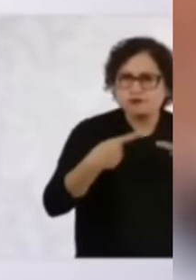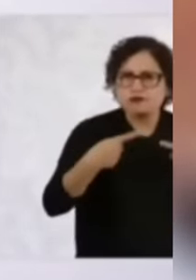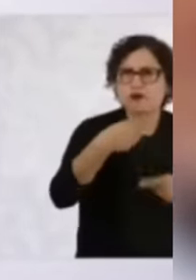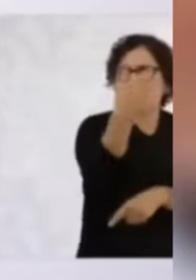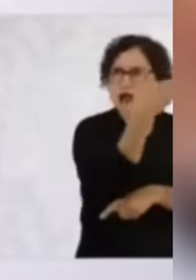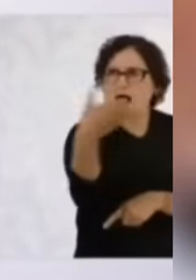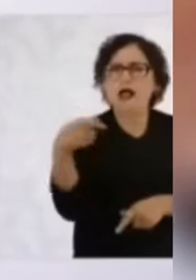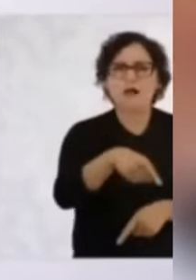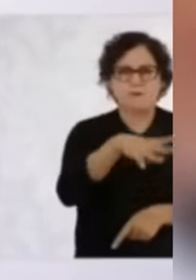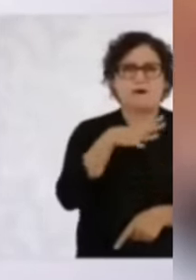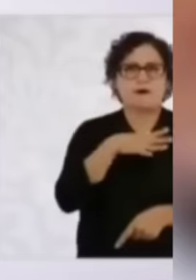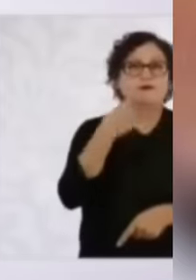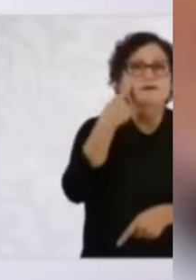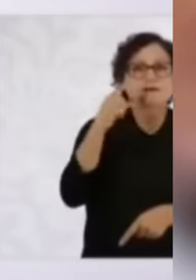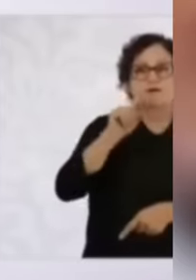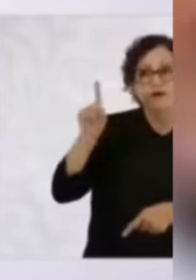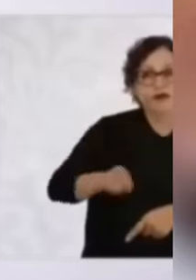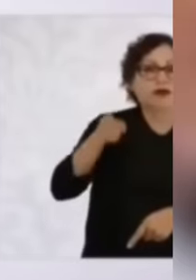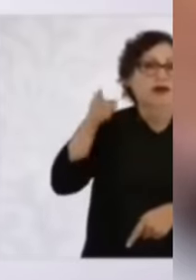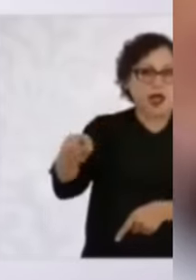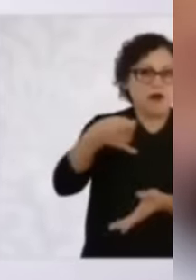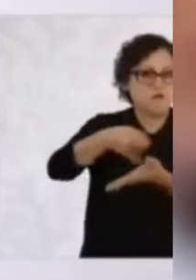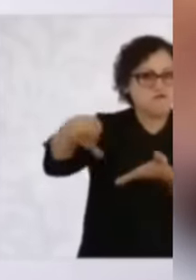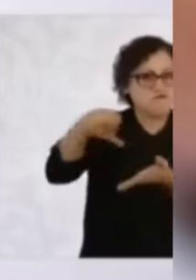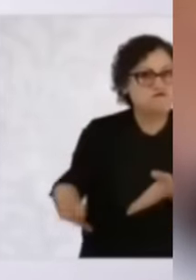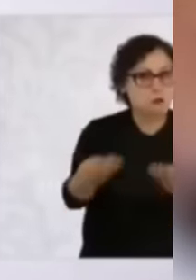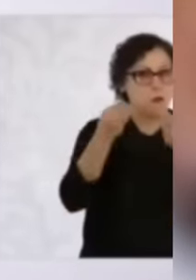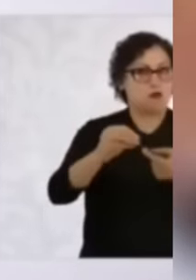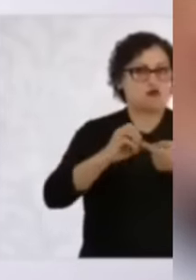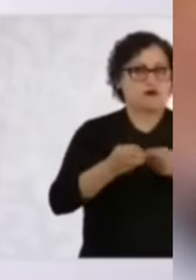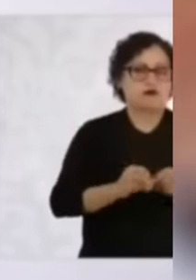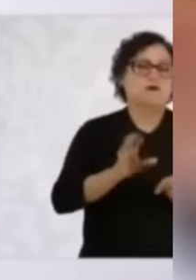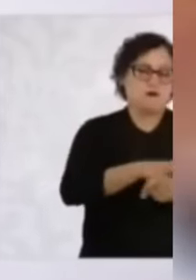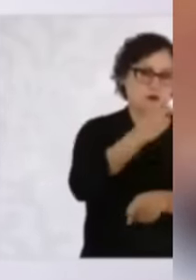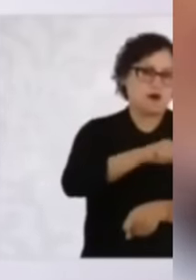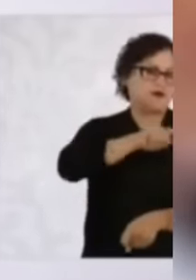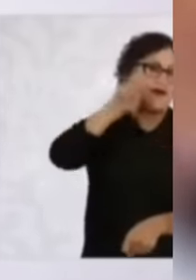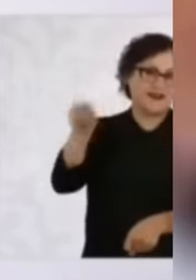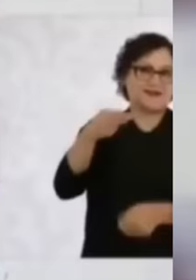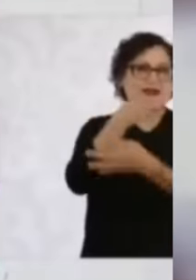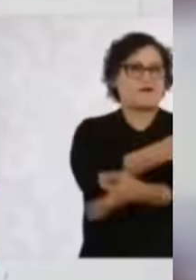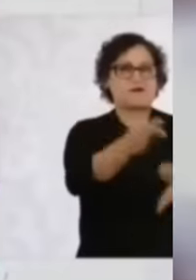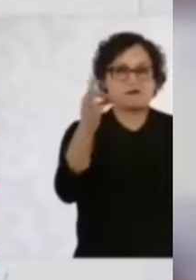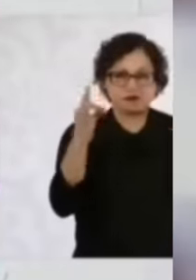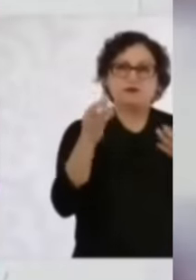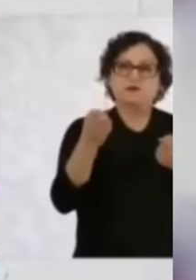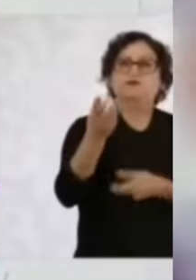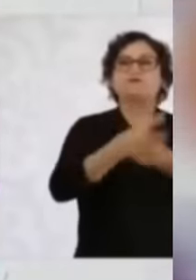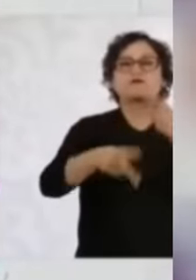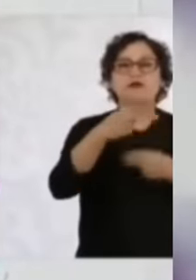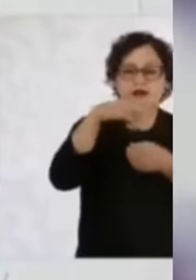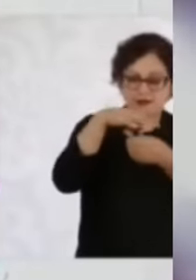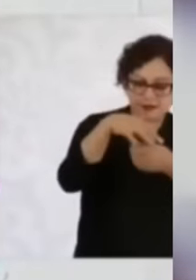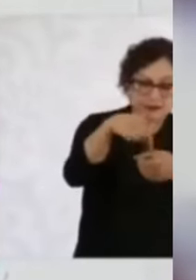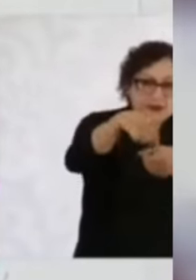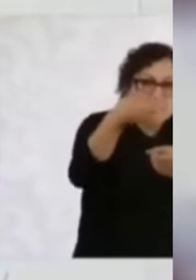principal productor de frijol, por eso lo anunciamos ahí. Y vamos a producir semilla mejorada. Mejorada quiere decir que se